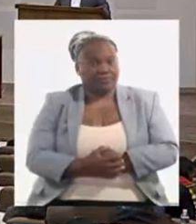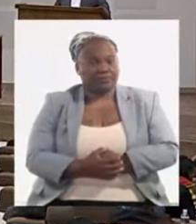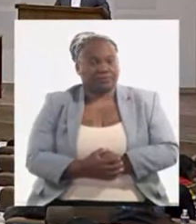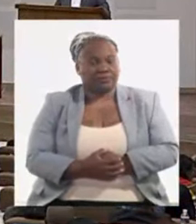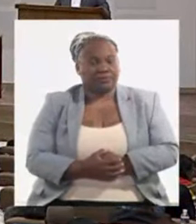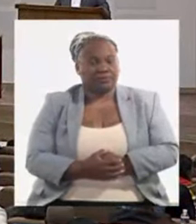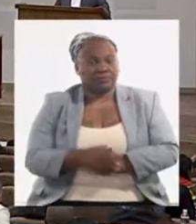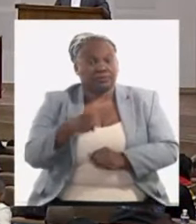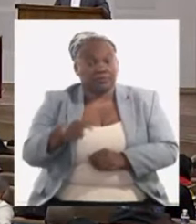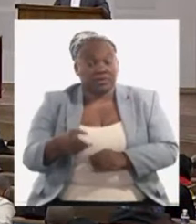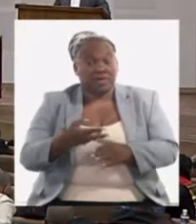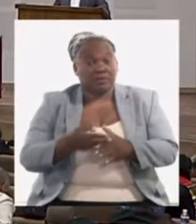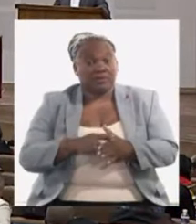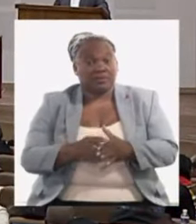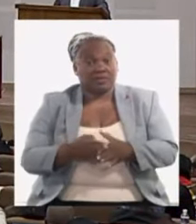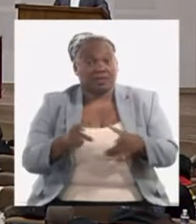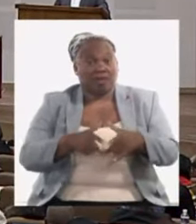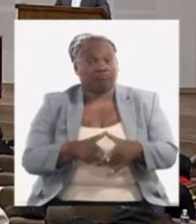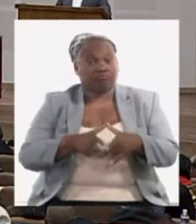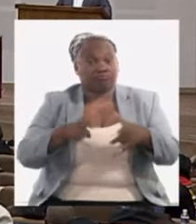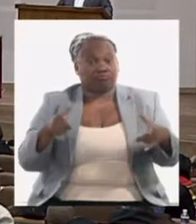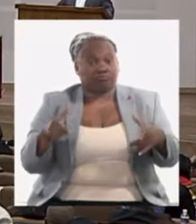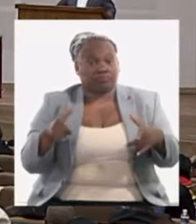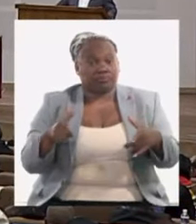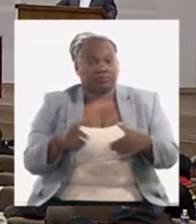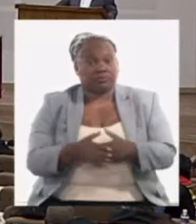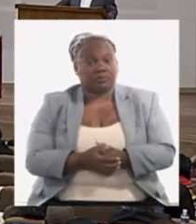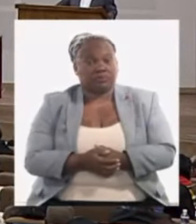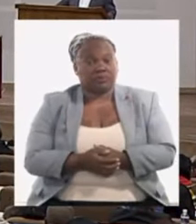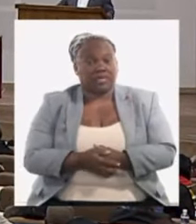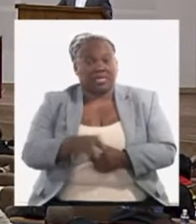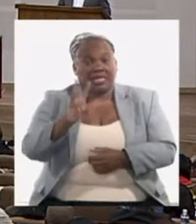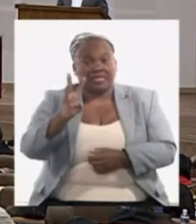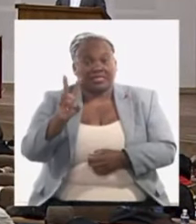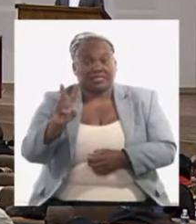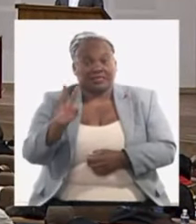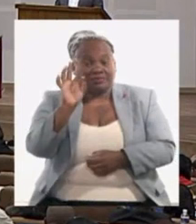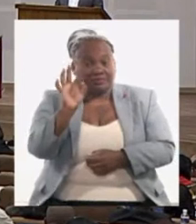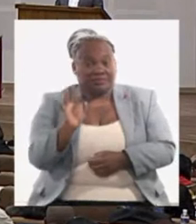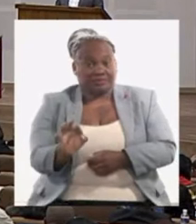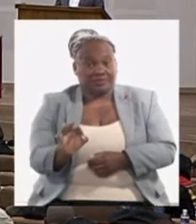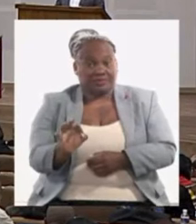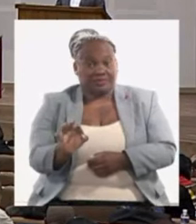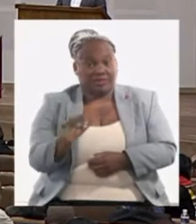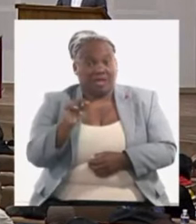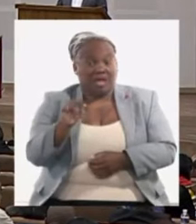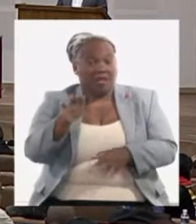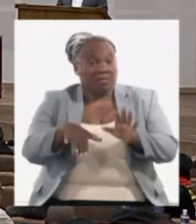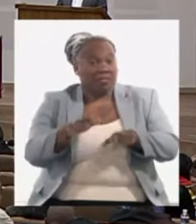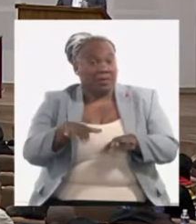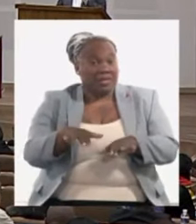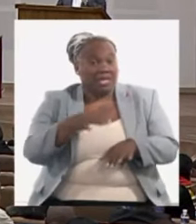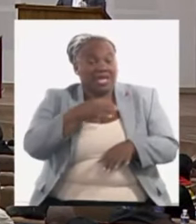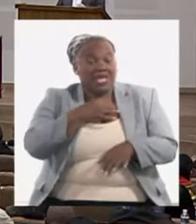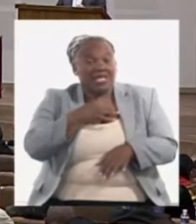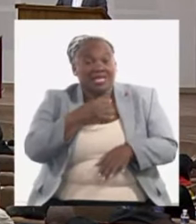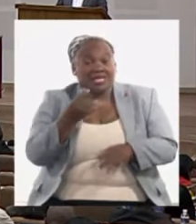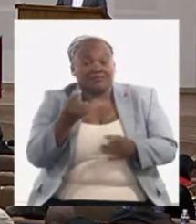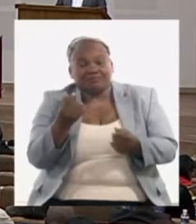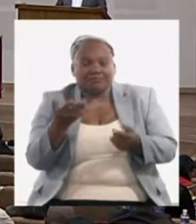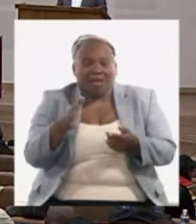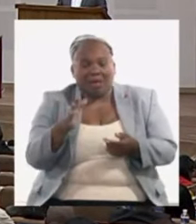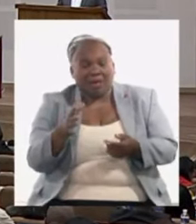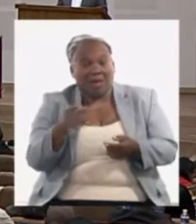ello representaría un incremento o un crecimiento del 32% con respecto al estimado de este año y aquí